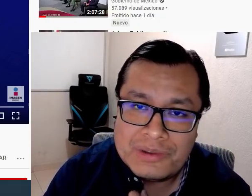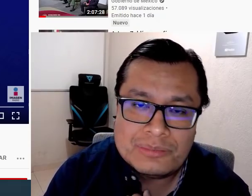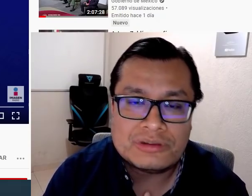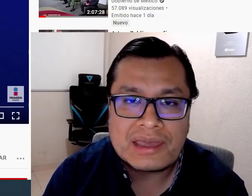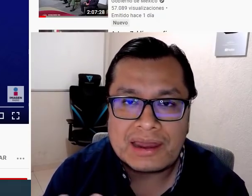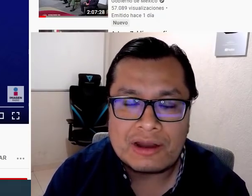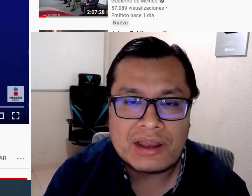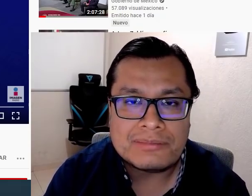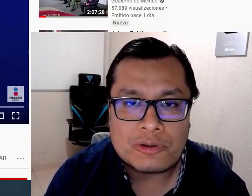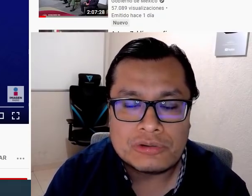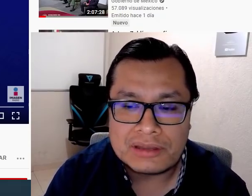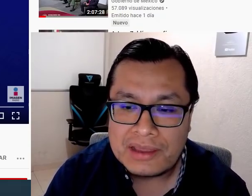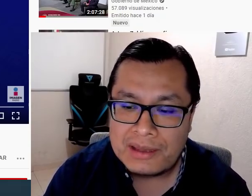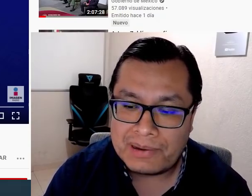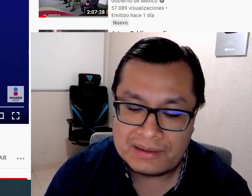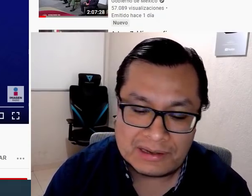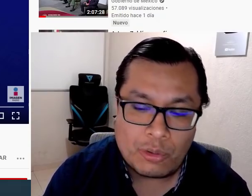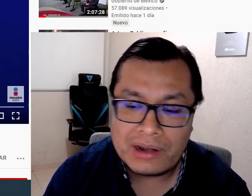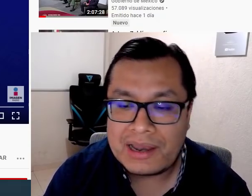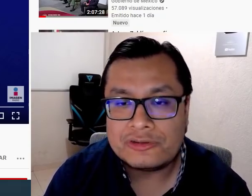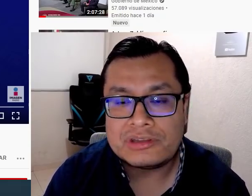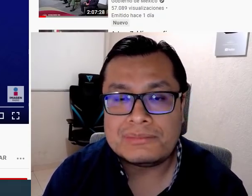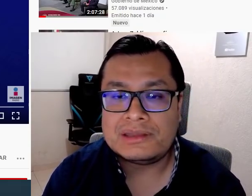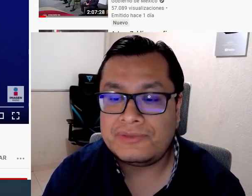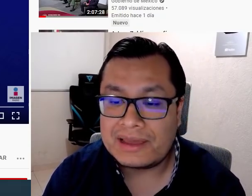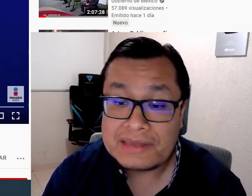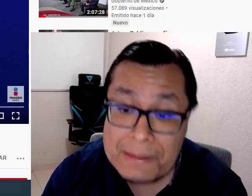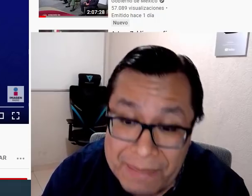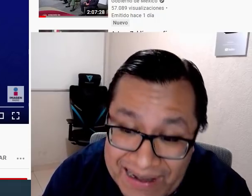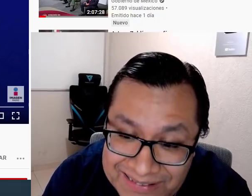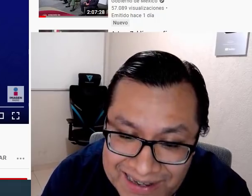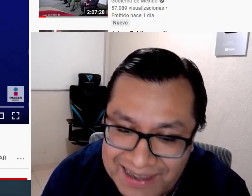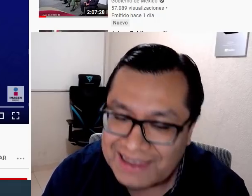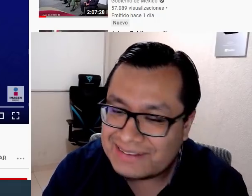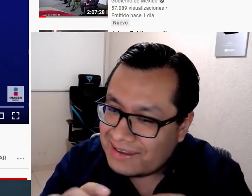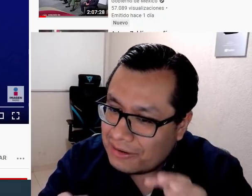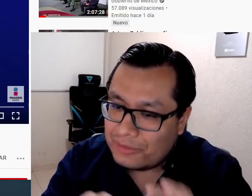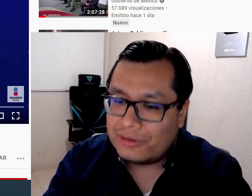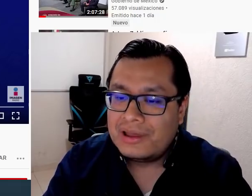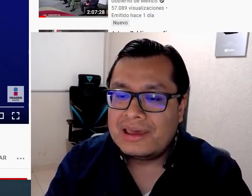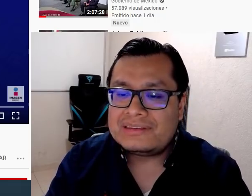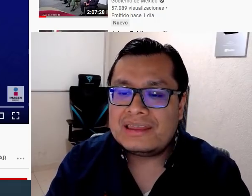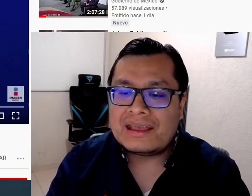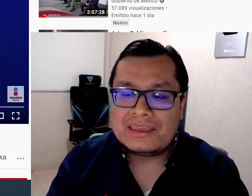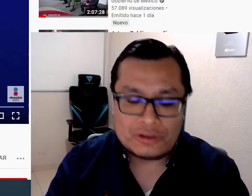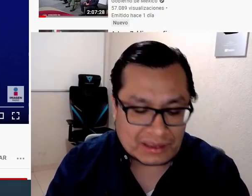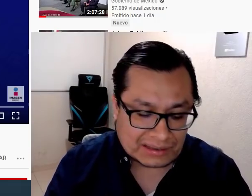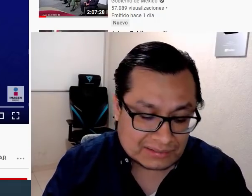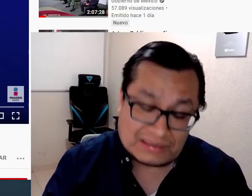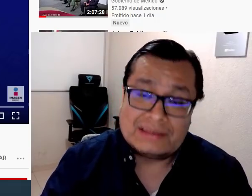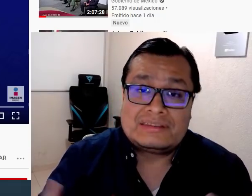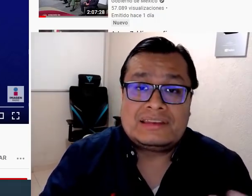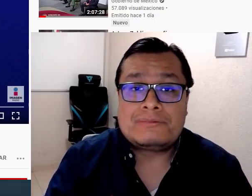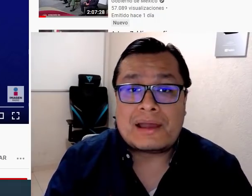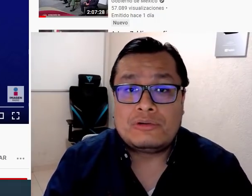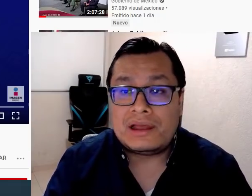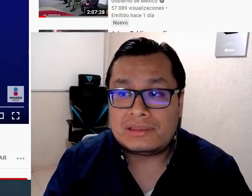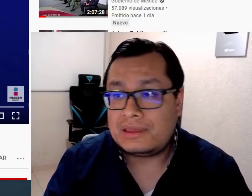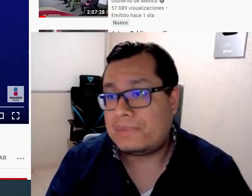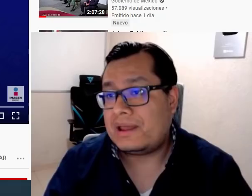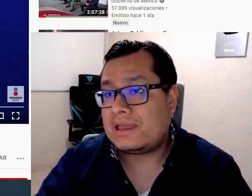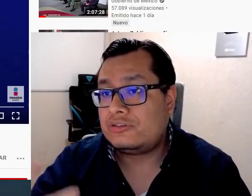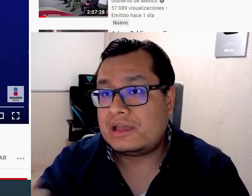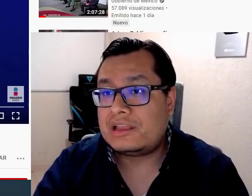los mismos que crearon las vacunas para decir cuál de las dos es más eficaz y pareciera que hace ahí como este detallito de que necesitas